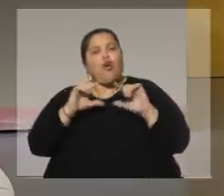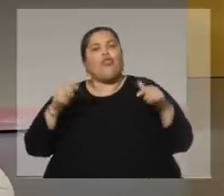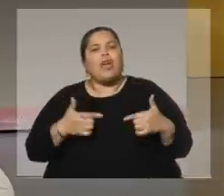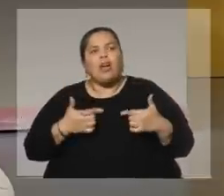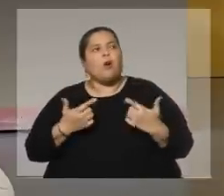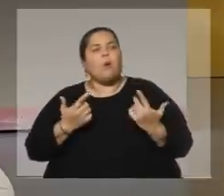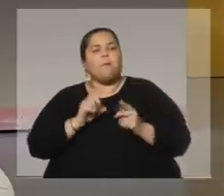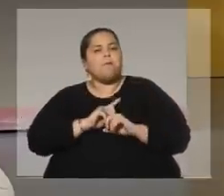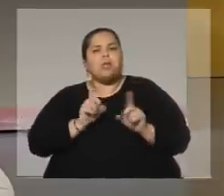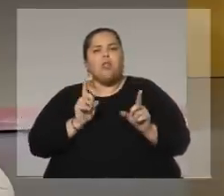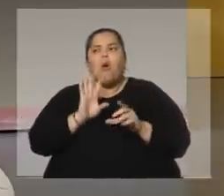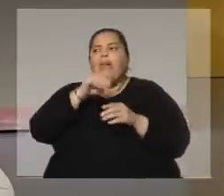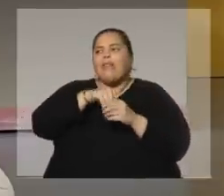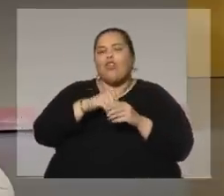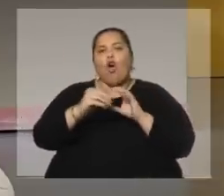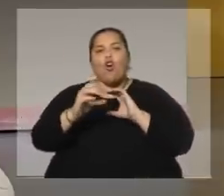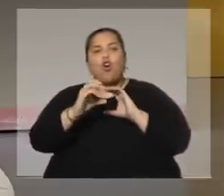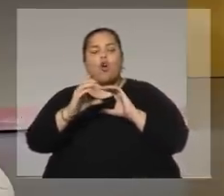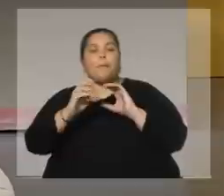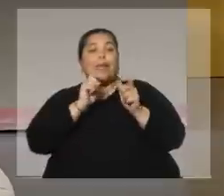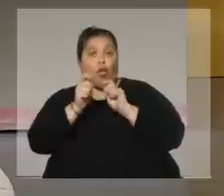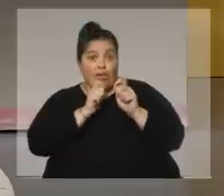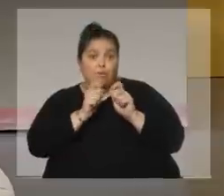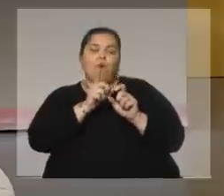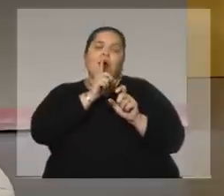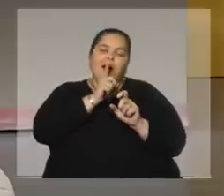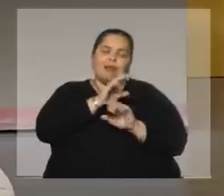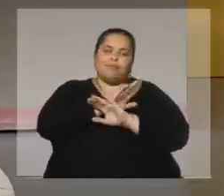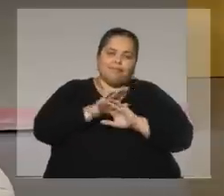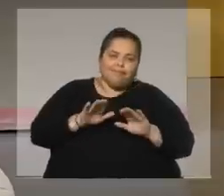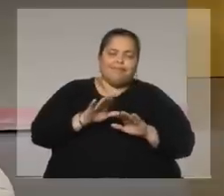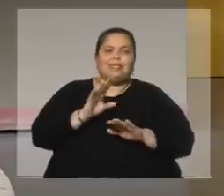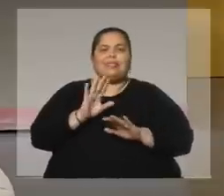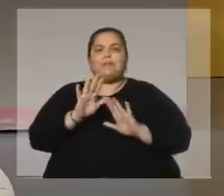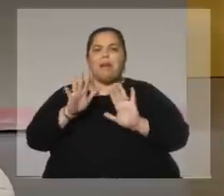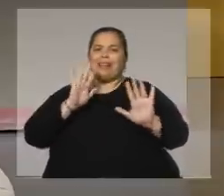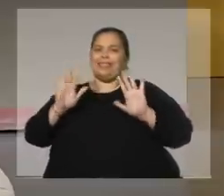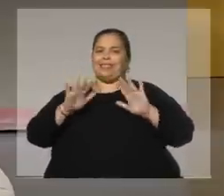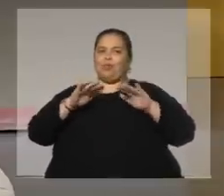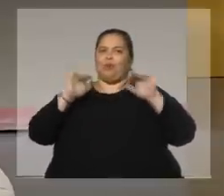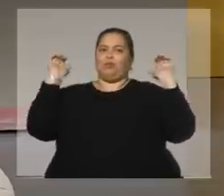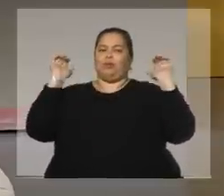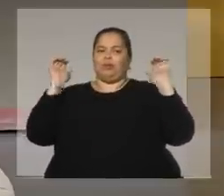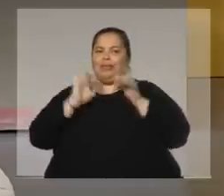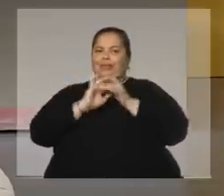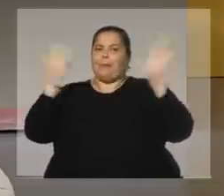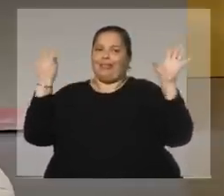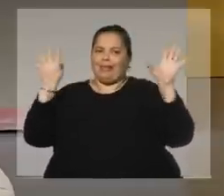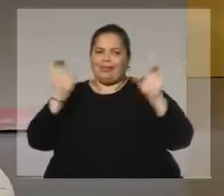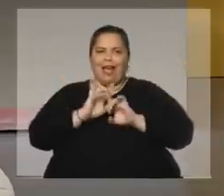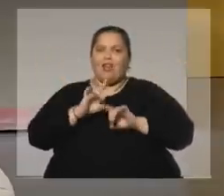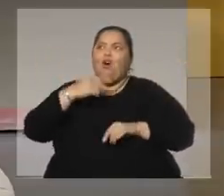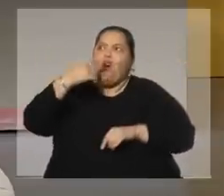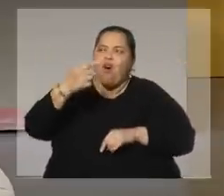estoy en los códigos del periodismo en los cuales se necesita, desde todo punto de vista, la independencia, el no